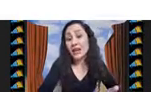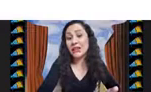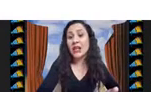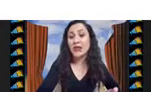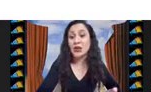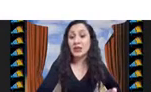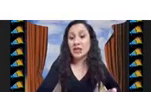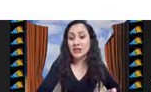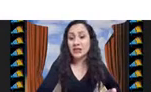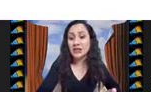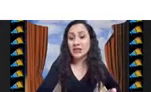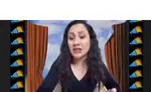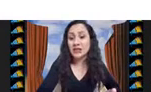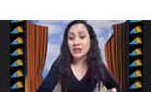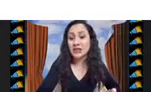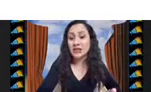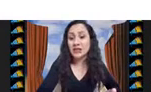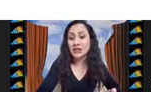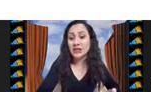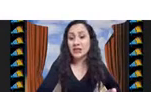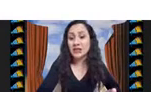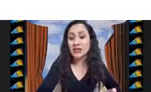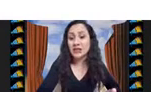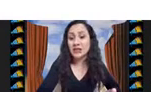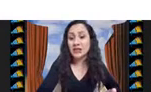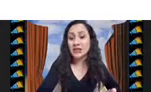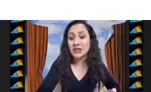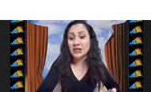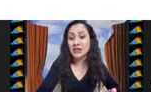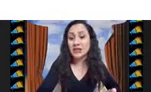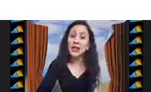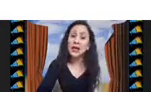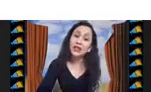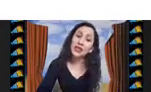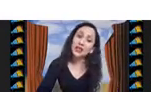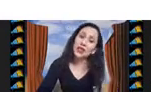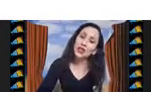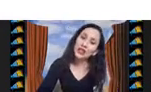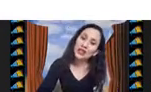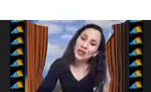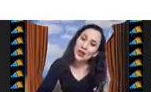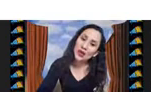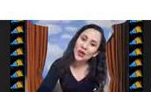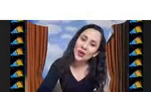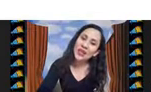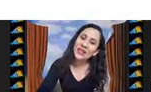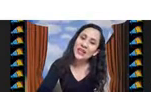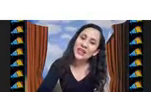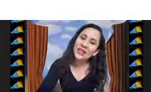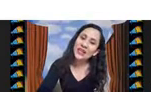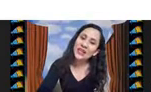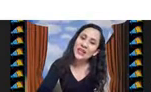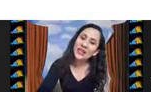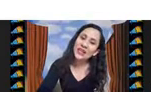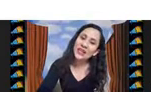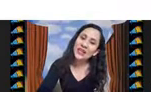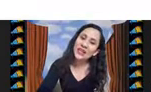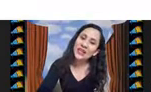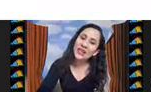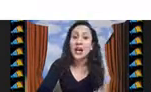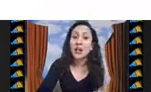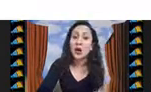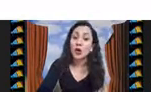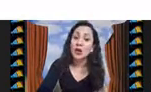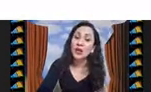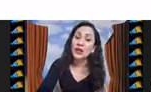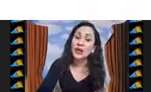Iría descartando los que excedan el peso, el peso permitido en la mochila, y de todos los que no violen la restricción, me